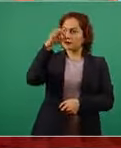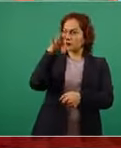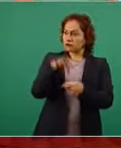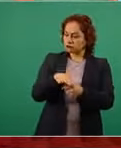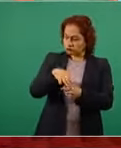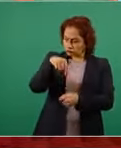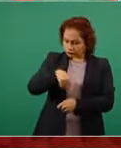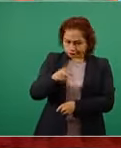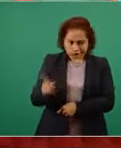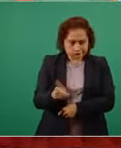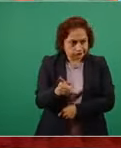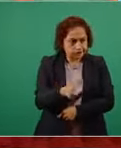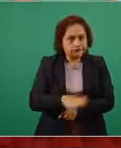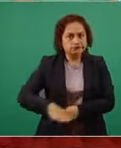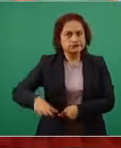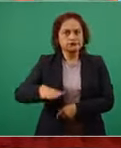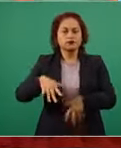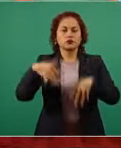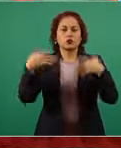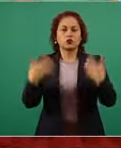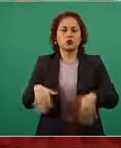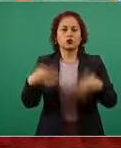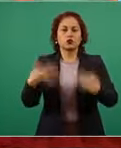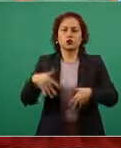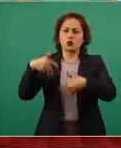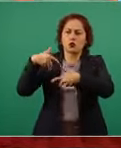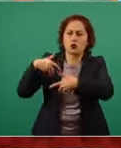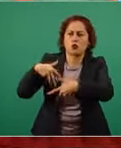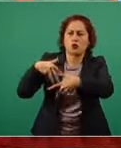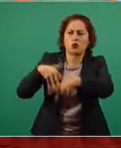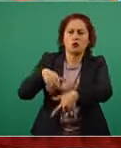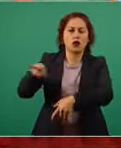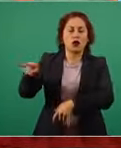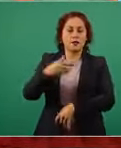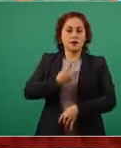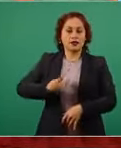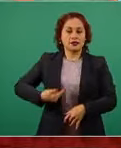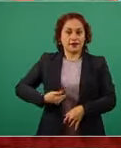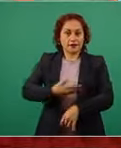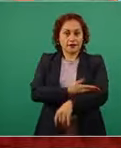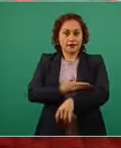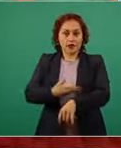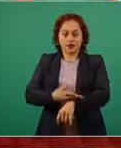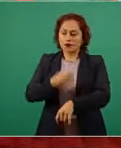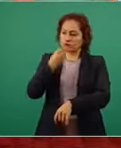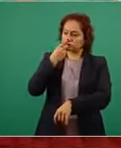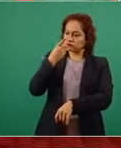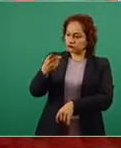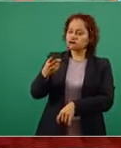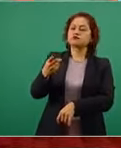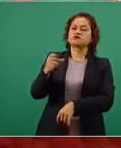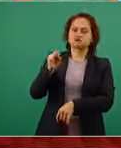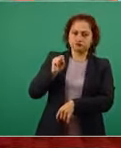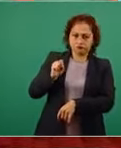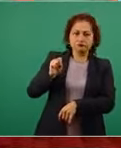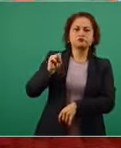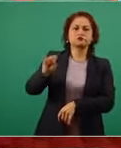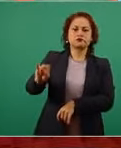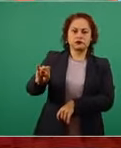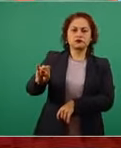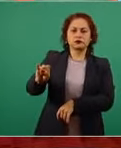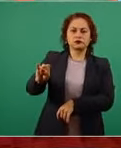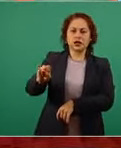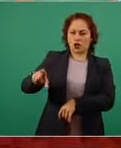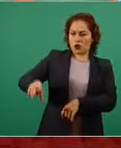y en respuesta frente a la multitud Madero le ofrece que también serán libres las de